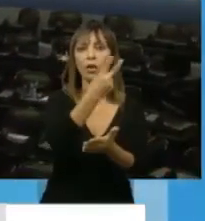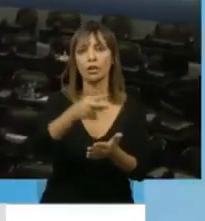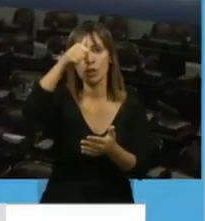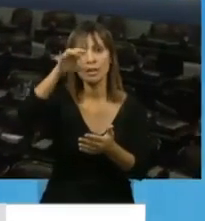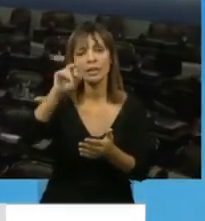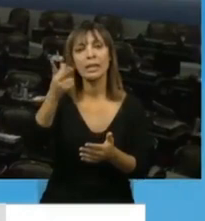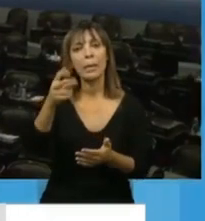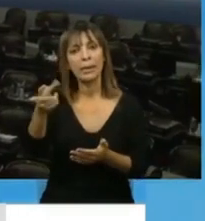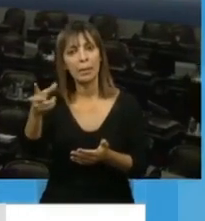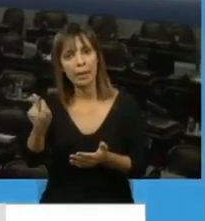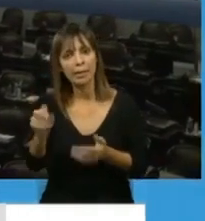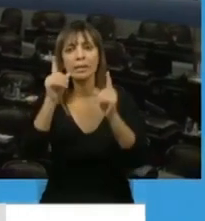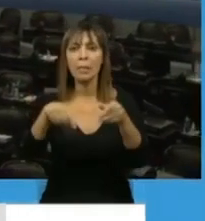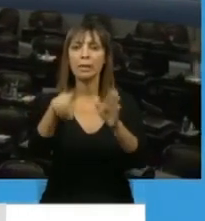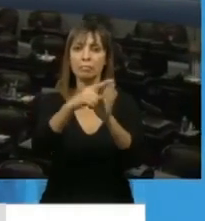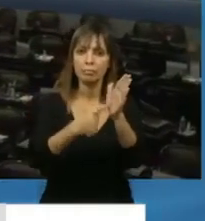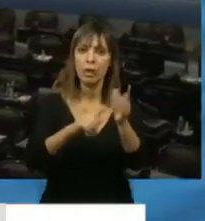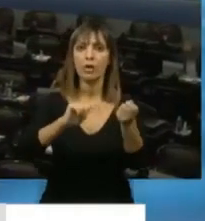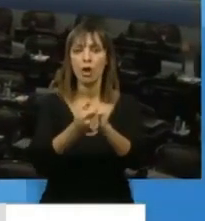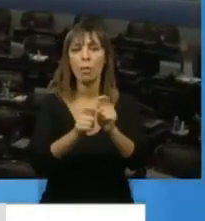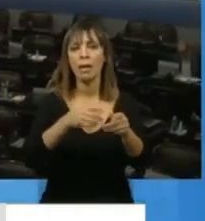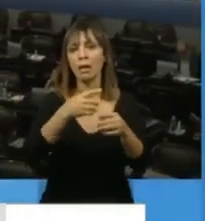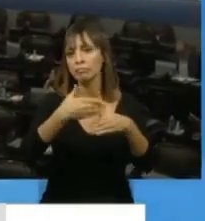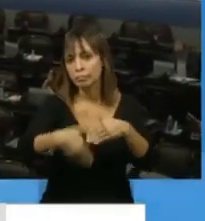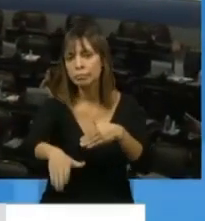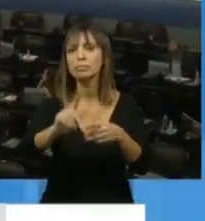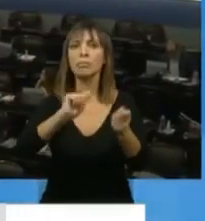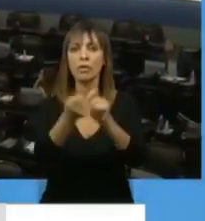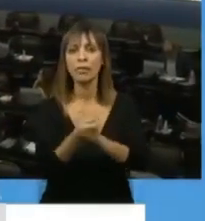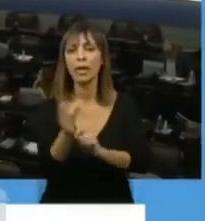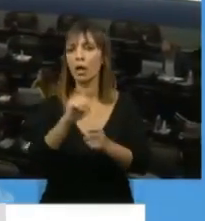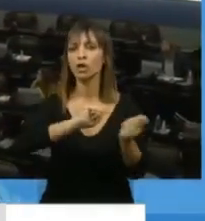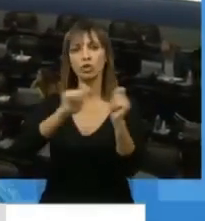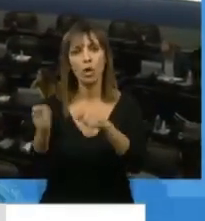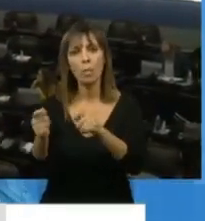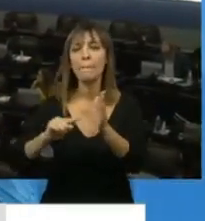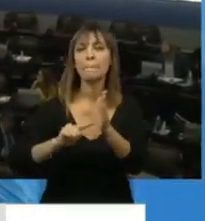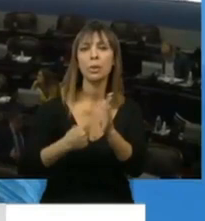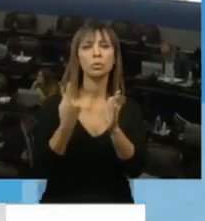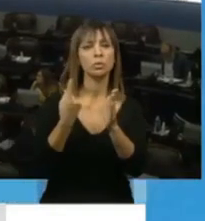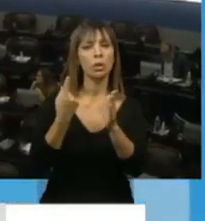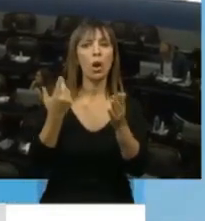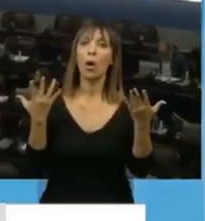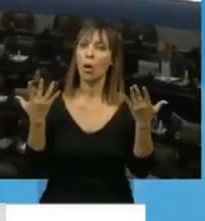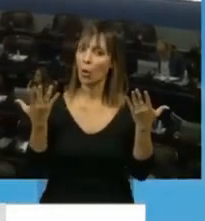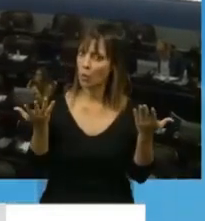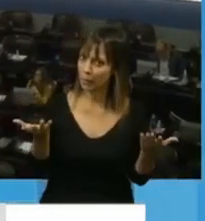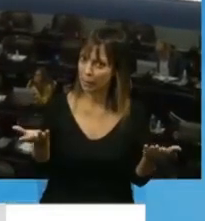-2020 y las normas que lo extiendan, modifiquen o reemplacen, con excepción, obviamente